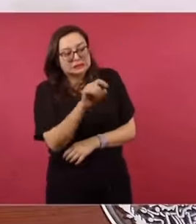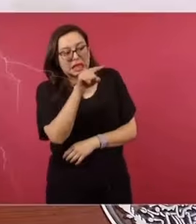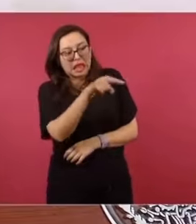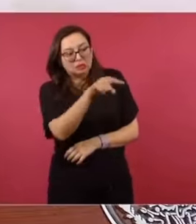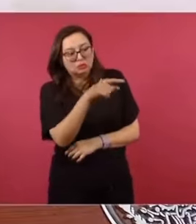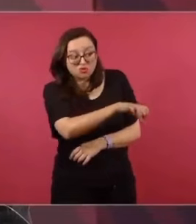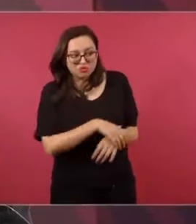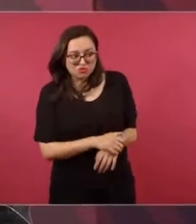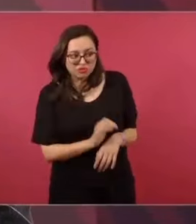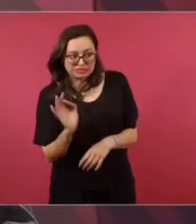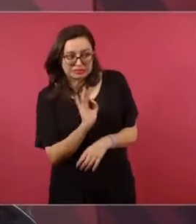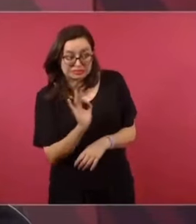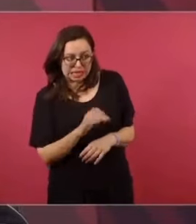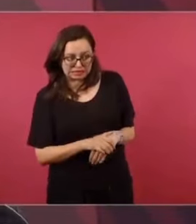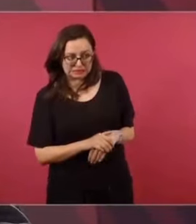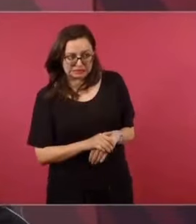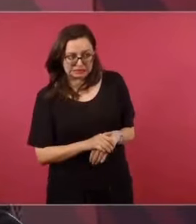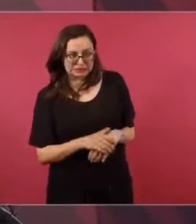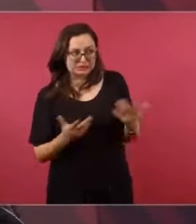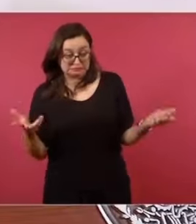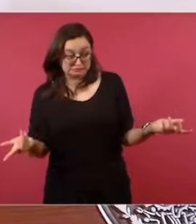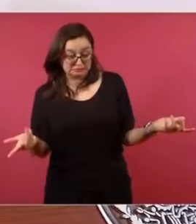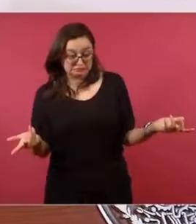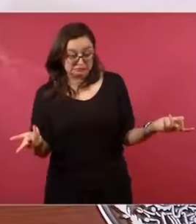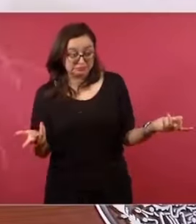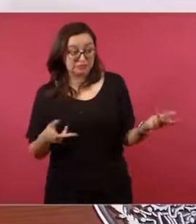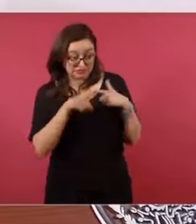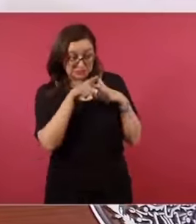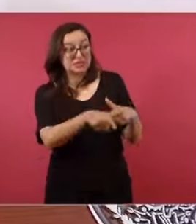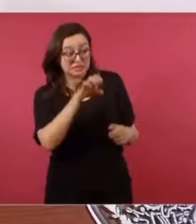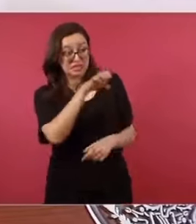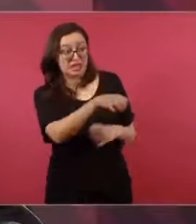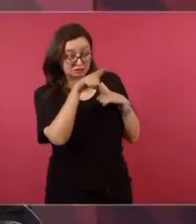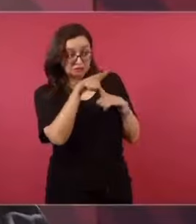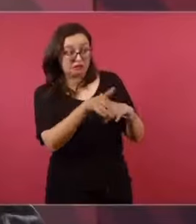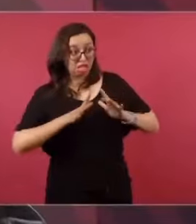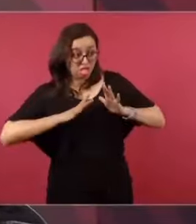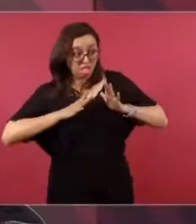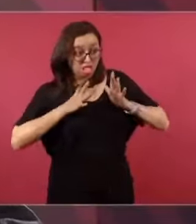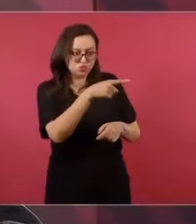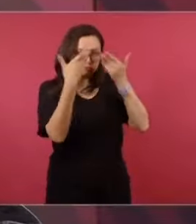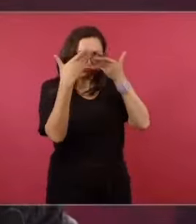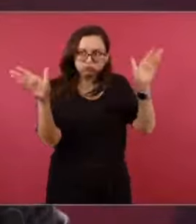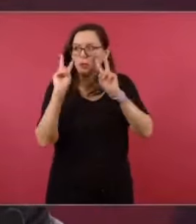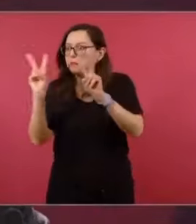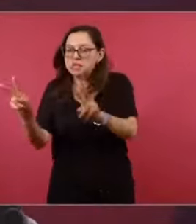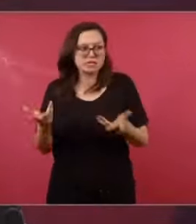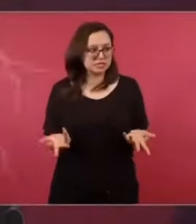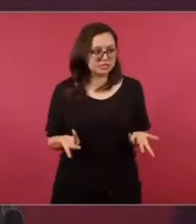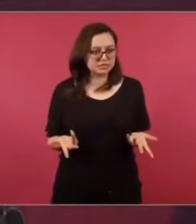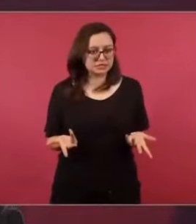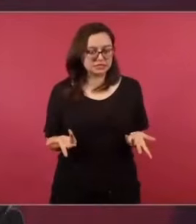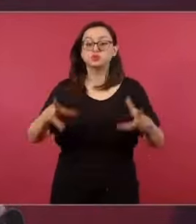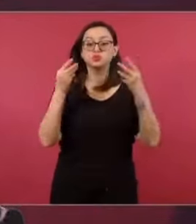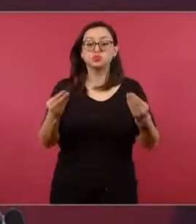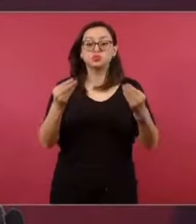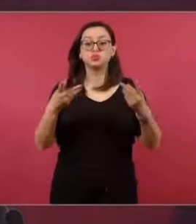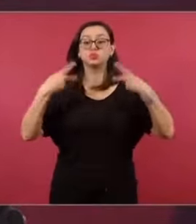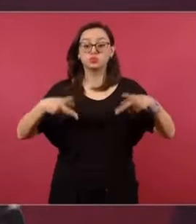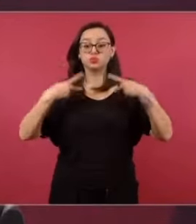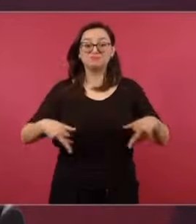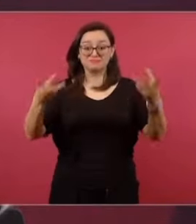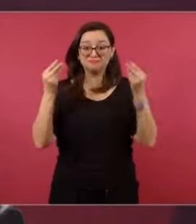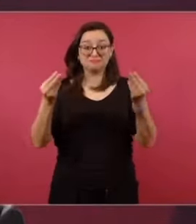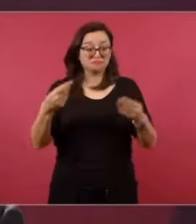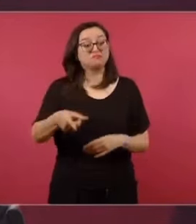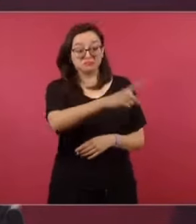en la boca y ahora ya no lo permitas, no permitas que te avasallen y que te manipulen, porque mucha gente, mucha gente, es gente